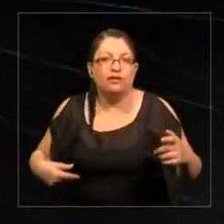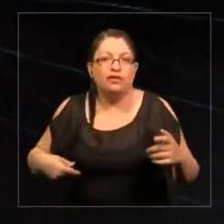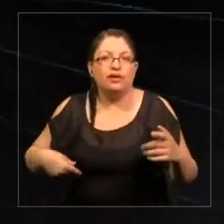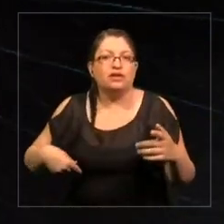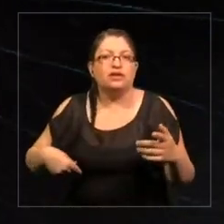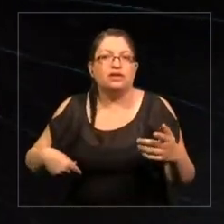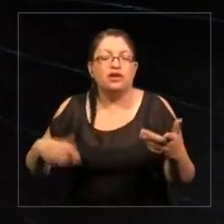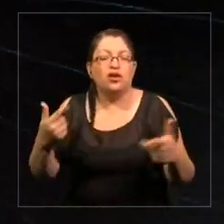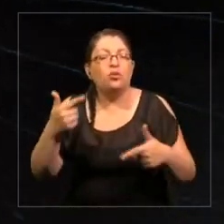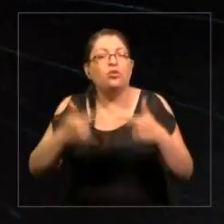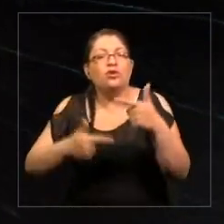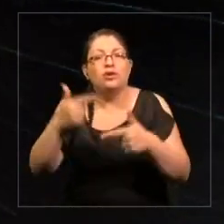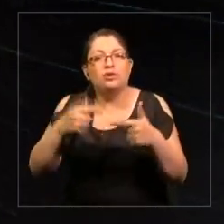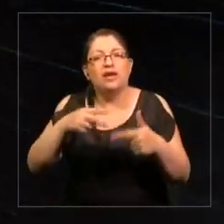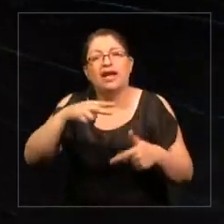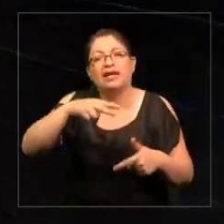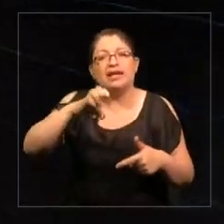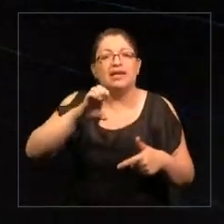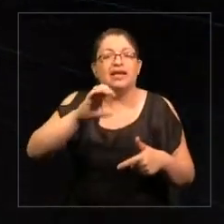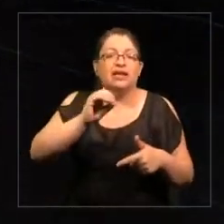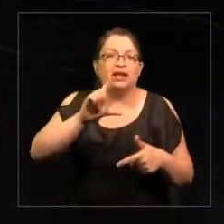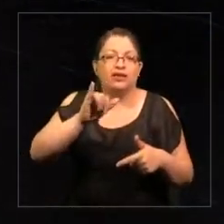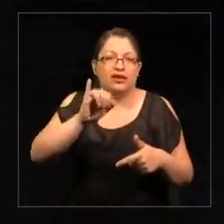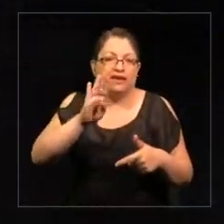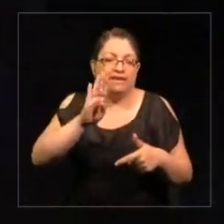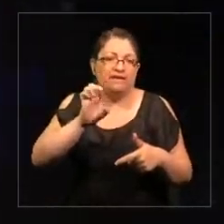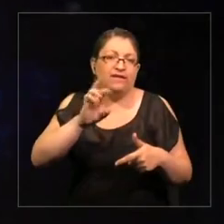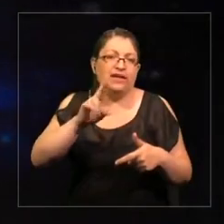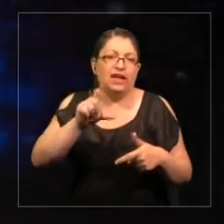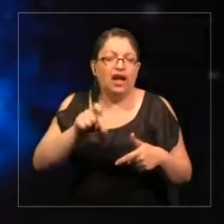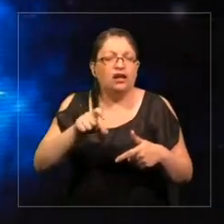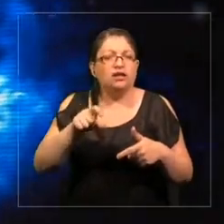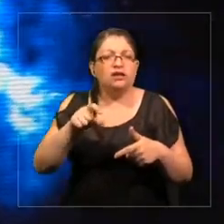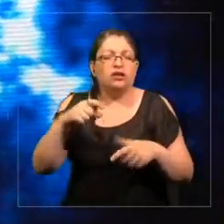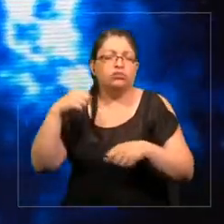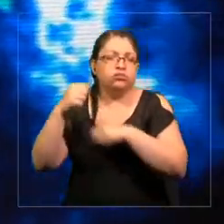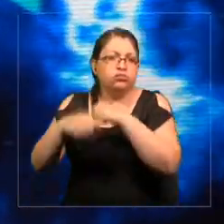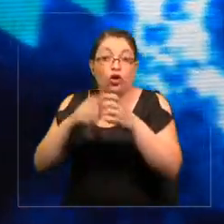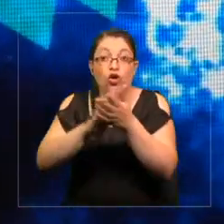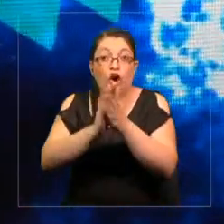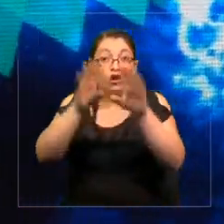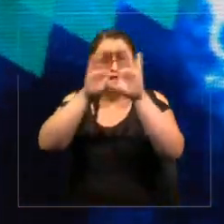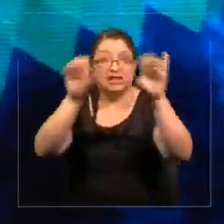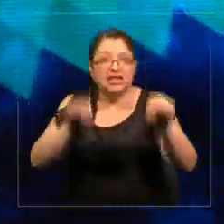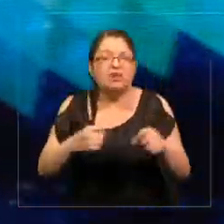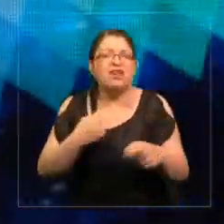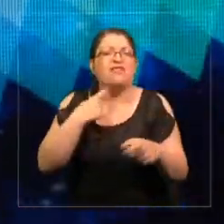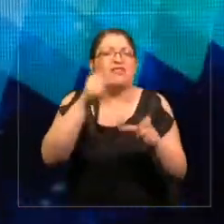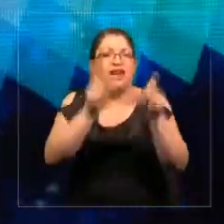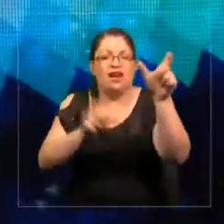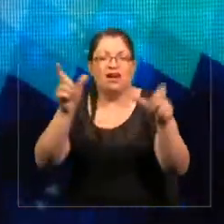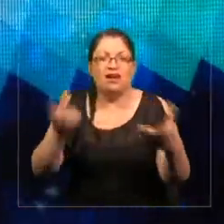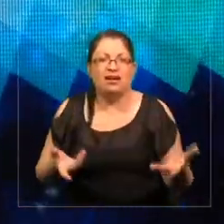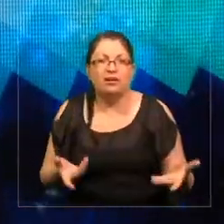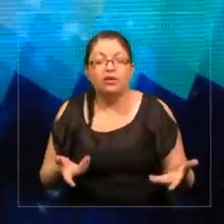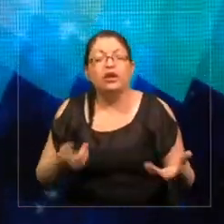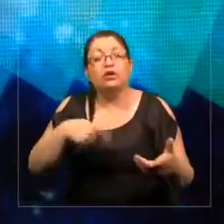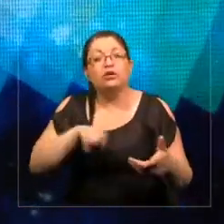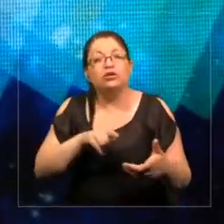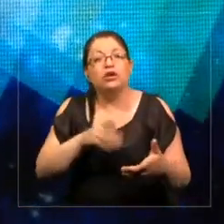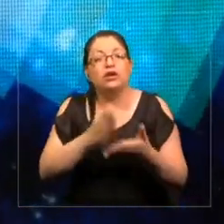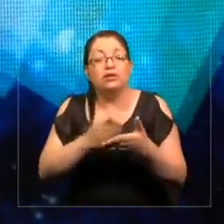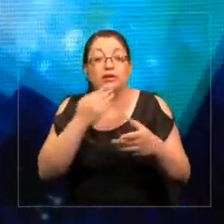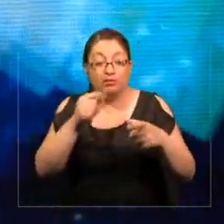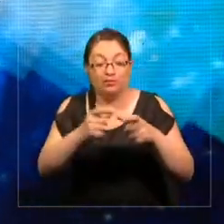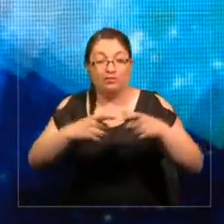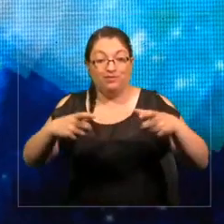una política neoliberal que ha pasado a través de todos estos sistemas y han afectado a las personas. Y tenemos que tener a la